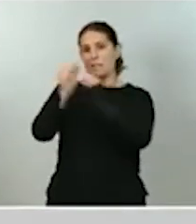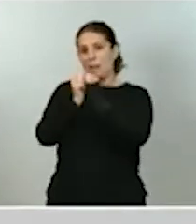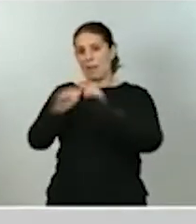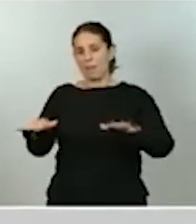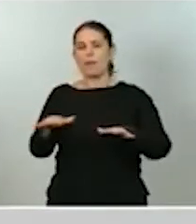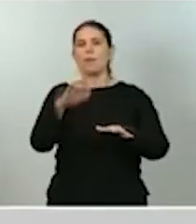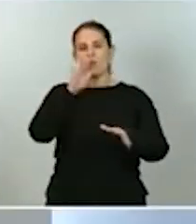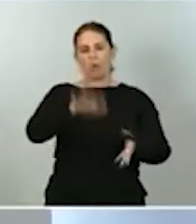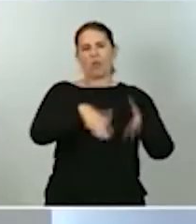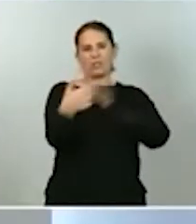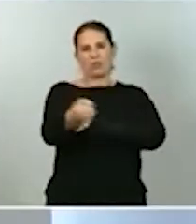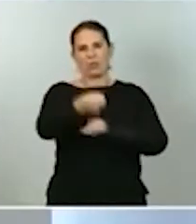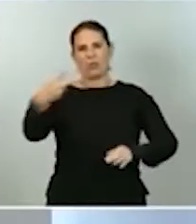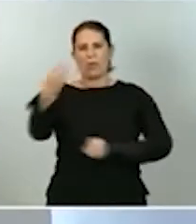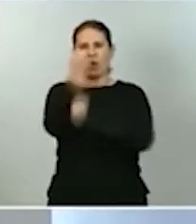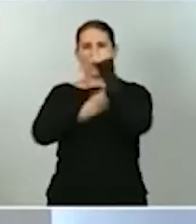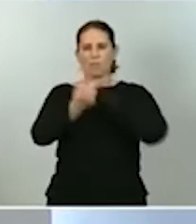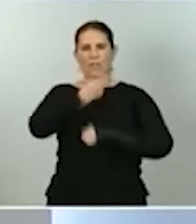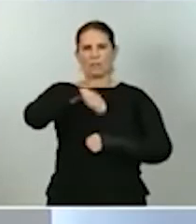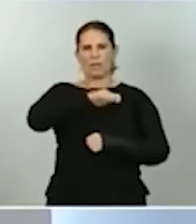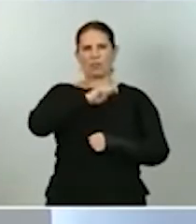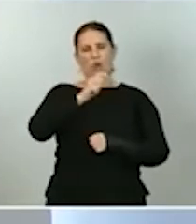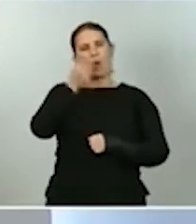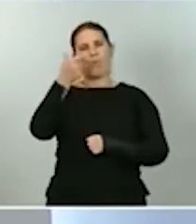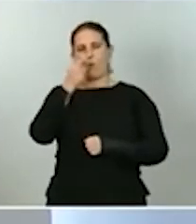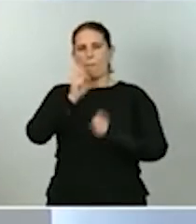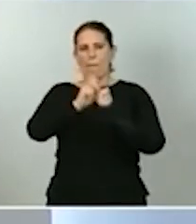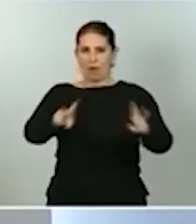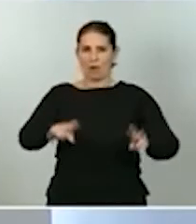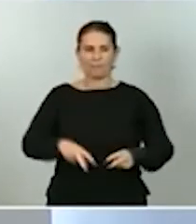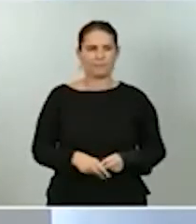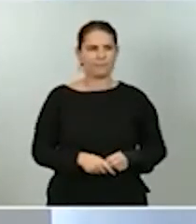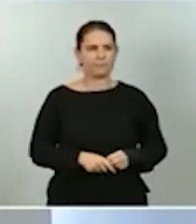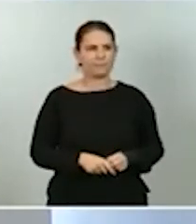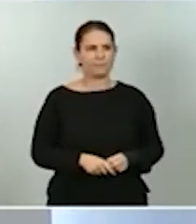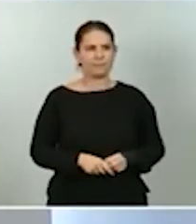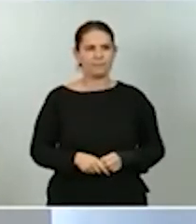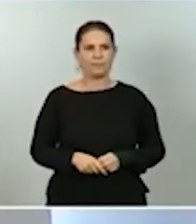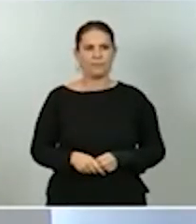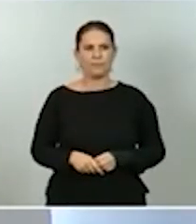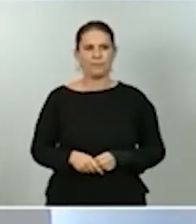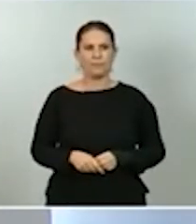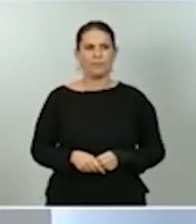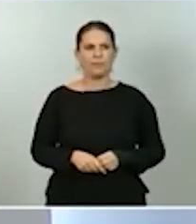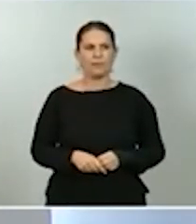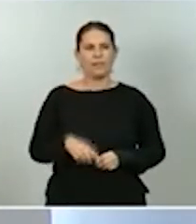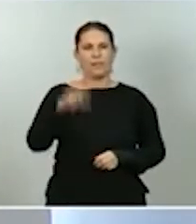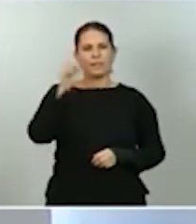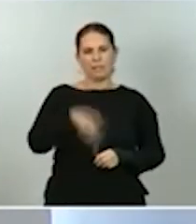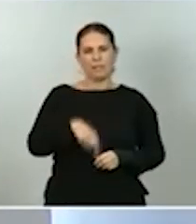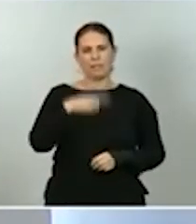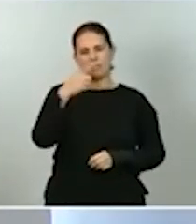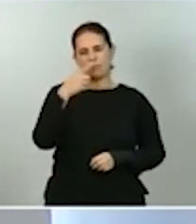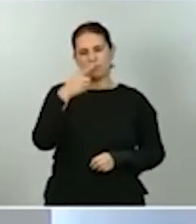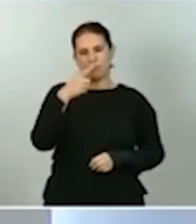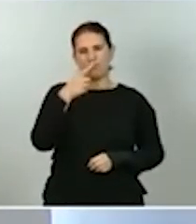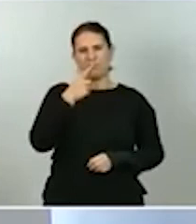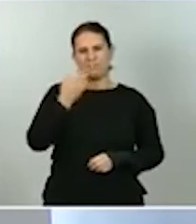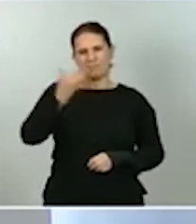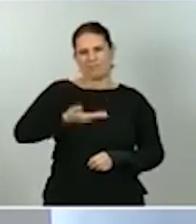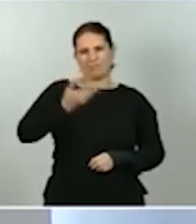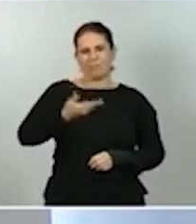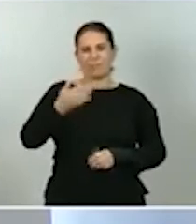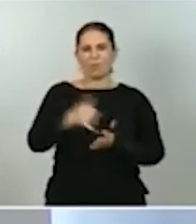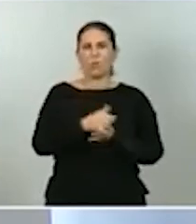de la economía española. A ello se une un elemento de vulnerabilidad, como es el pequeño tamaño de las empresas